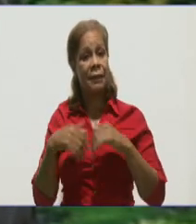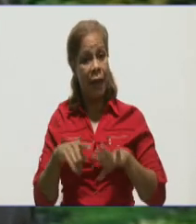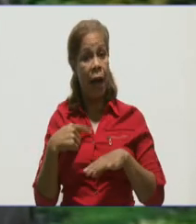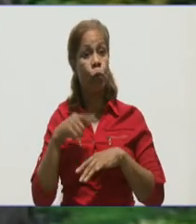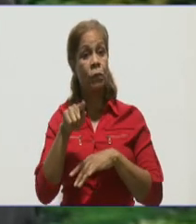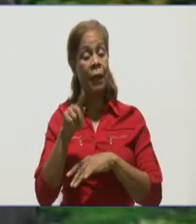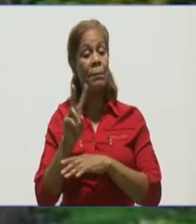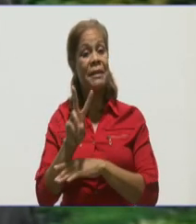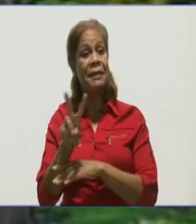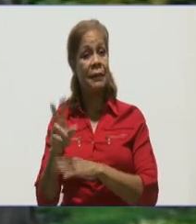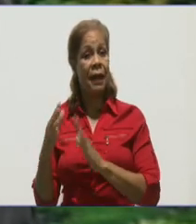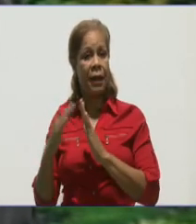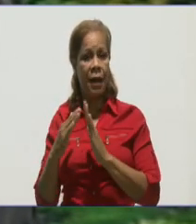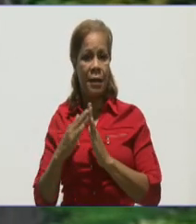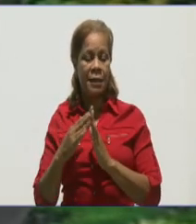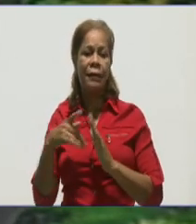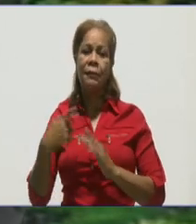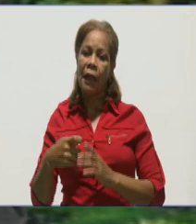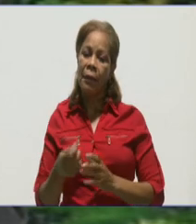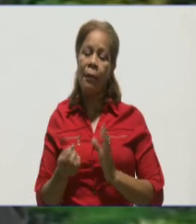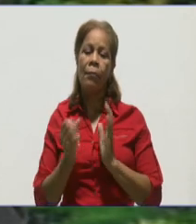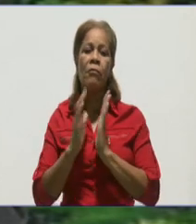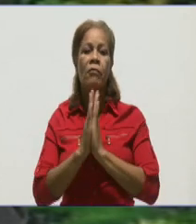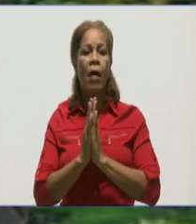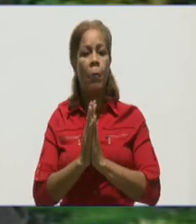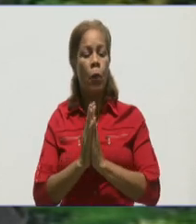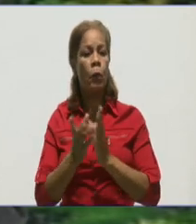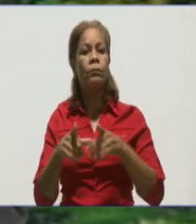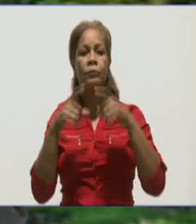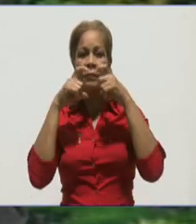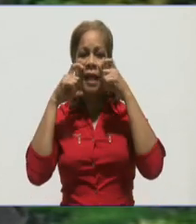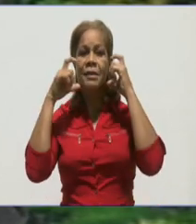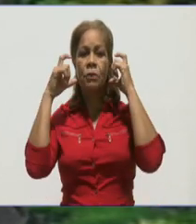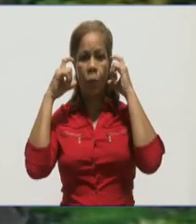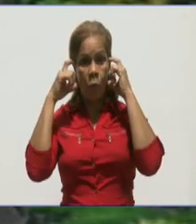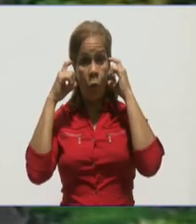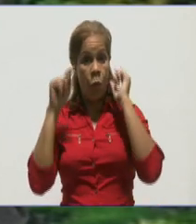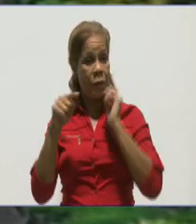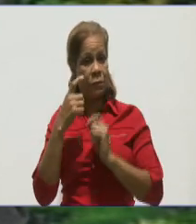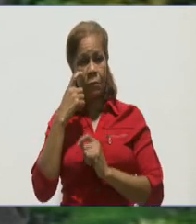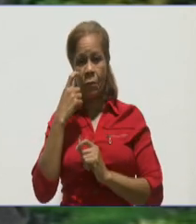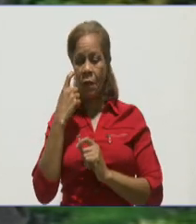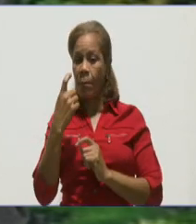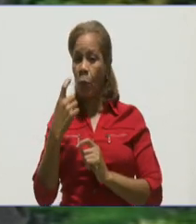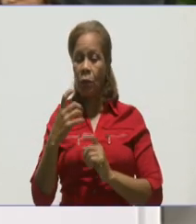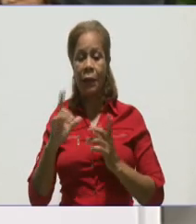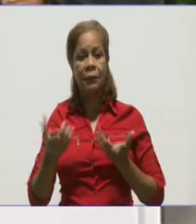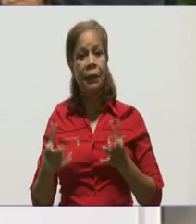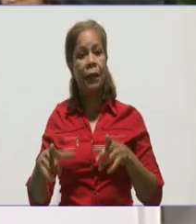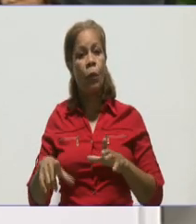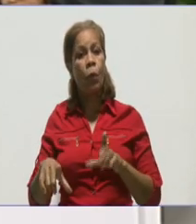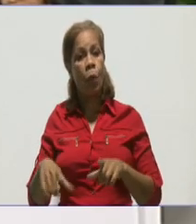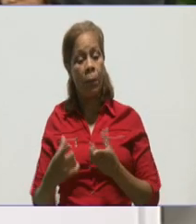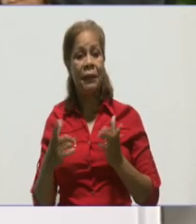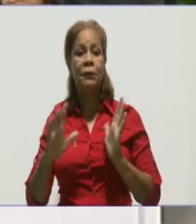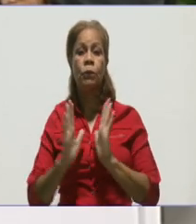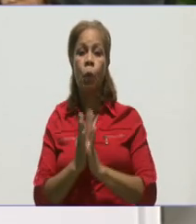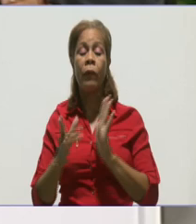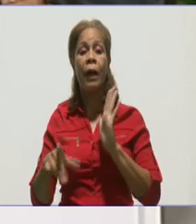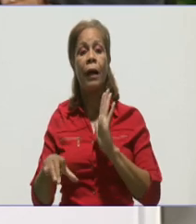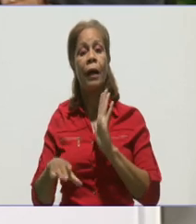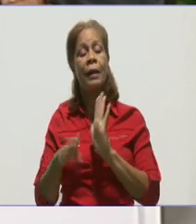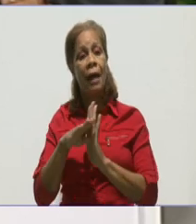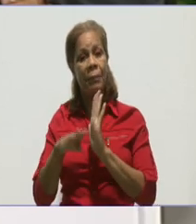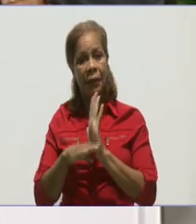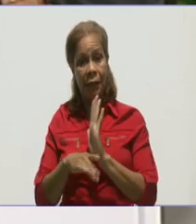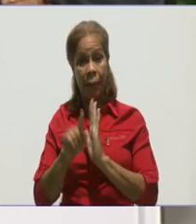necesidad imperiosa, que use el nasobuco. El nasobuco es muy importante tener en cuenta esta medida, porque hasta ahora es una